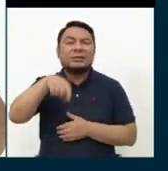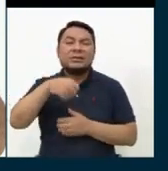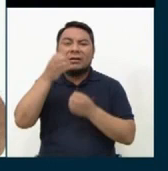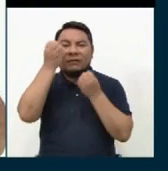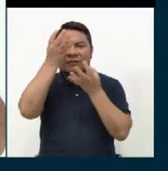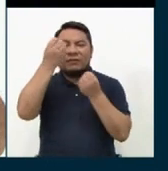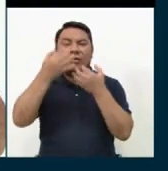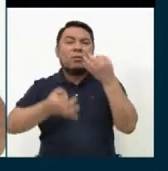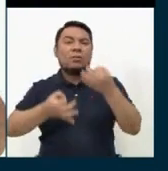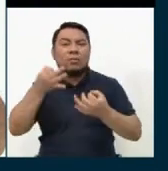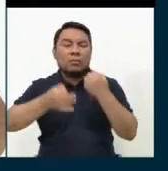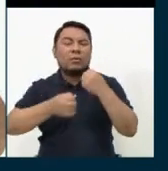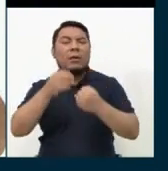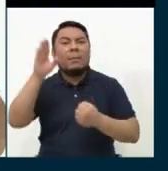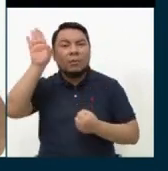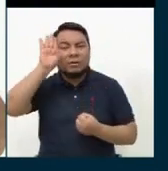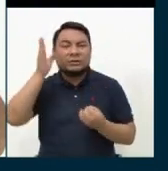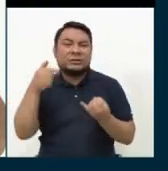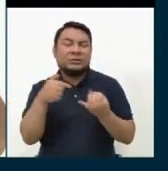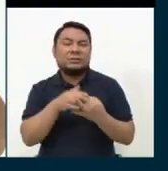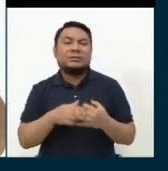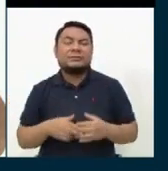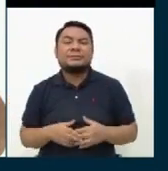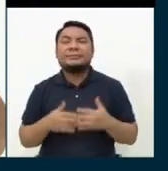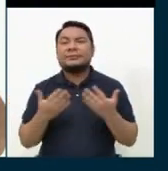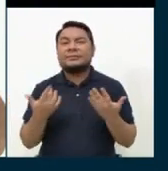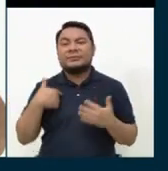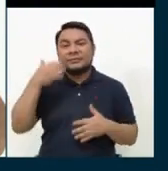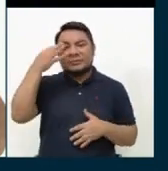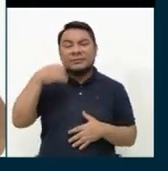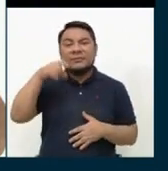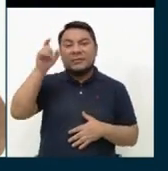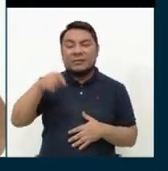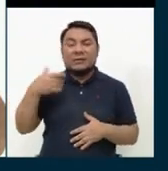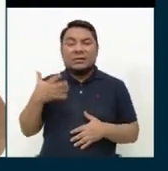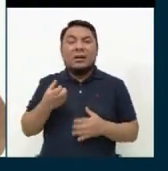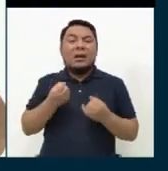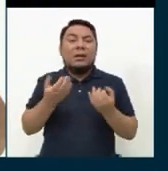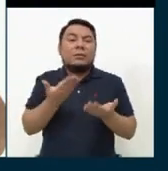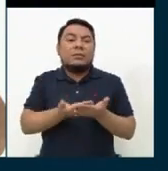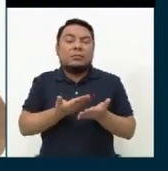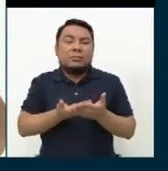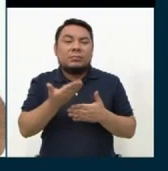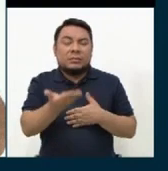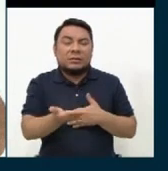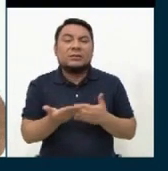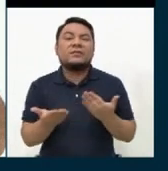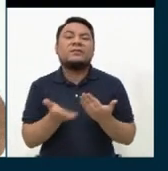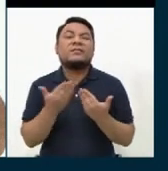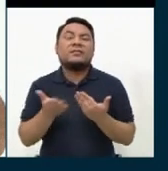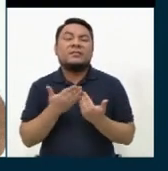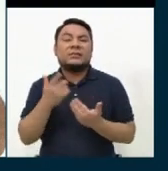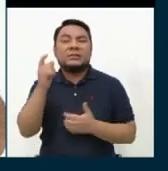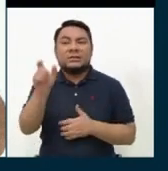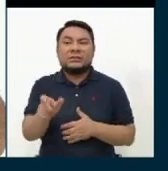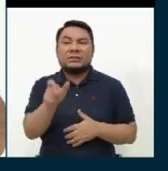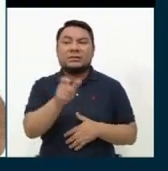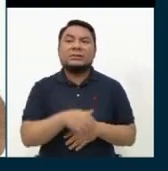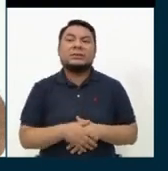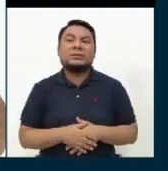información judicial, policial. Creo que debería haber alguna propuesta que facilite al ciudadano